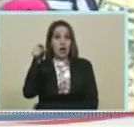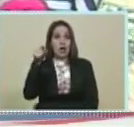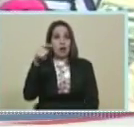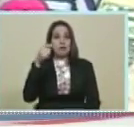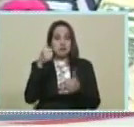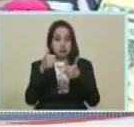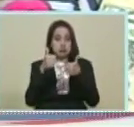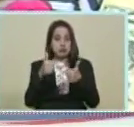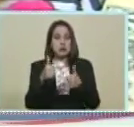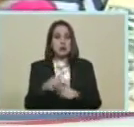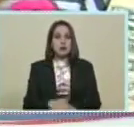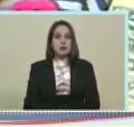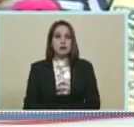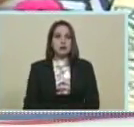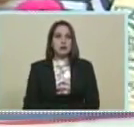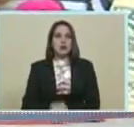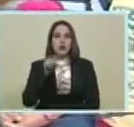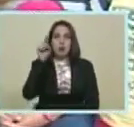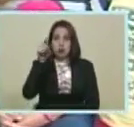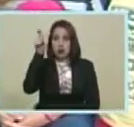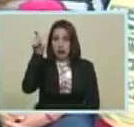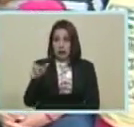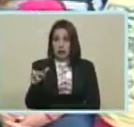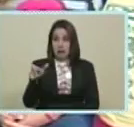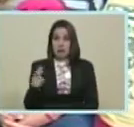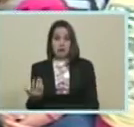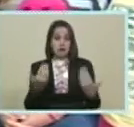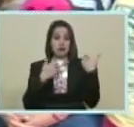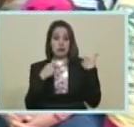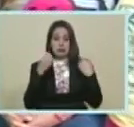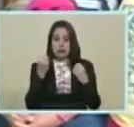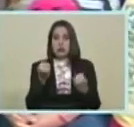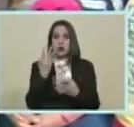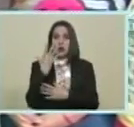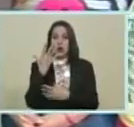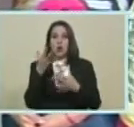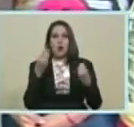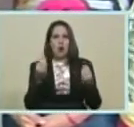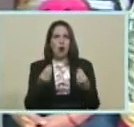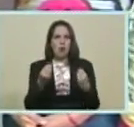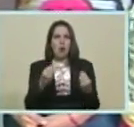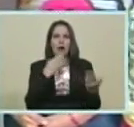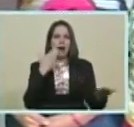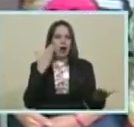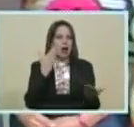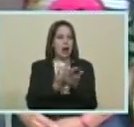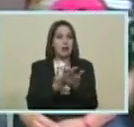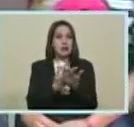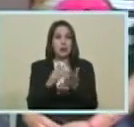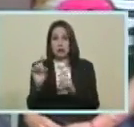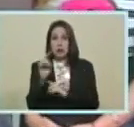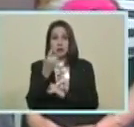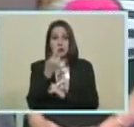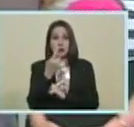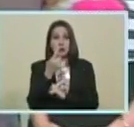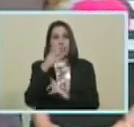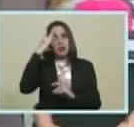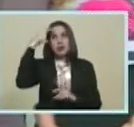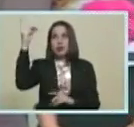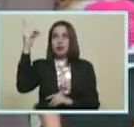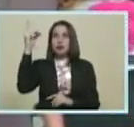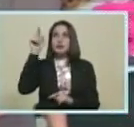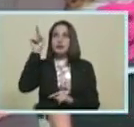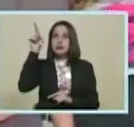acertada Presidente Sin usted Esto no fuese posible Queremos agradecerle En primera instancia A Dios